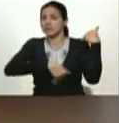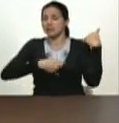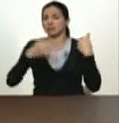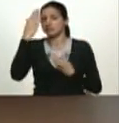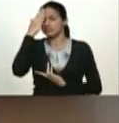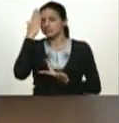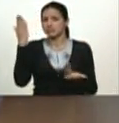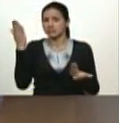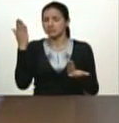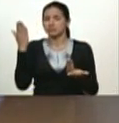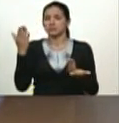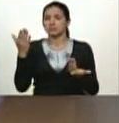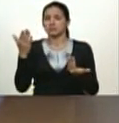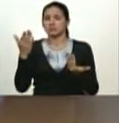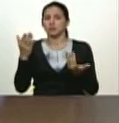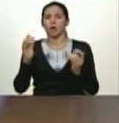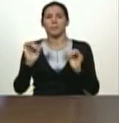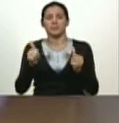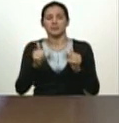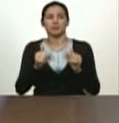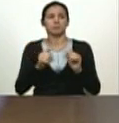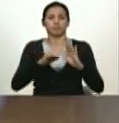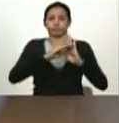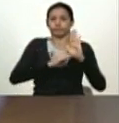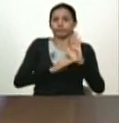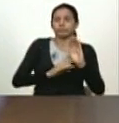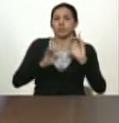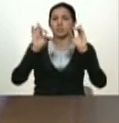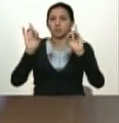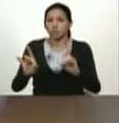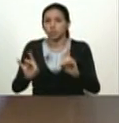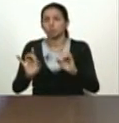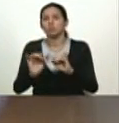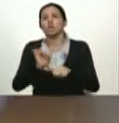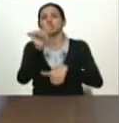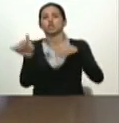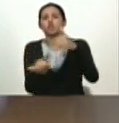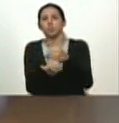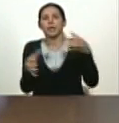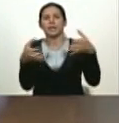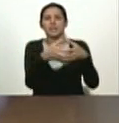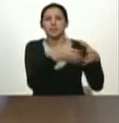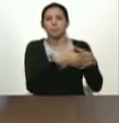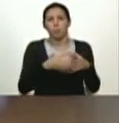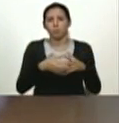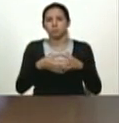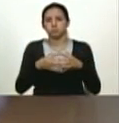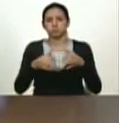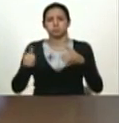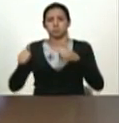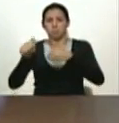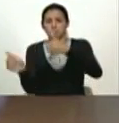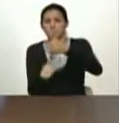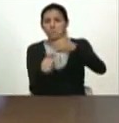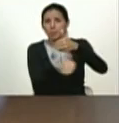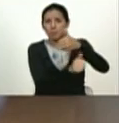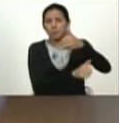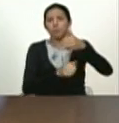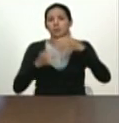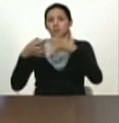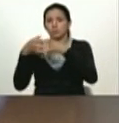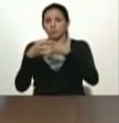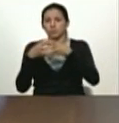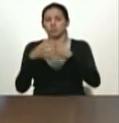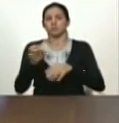activar sus agendas de decisiones, los equipos, sus equipos para darle una nueva dinámica al